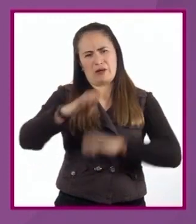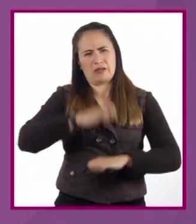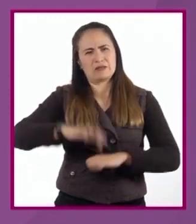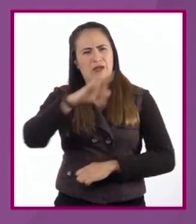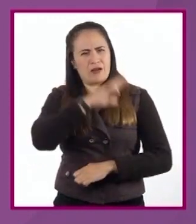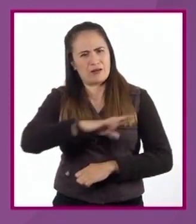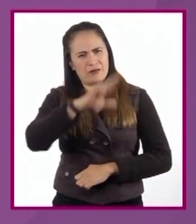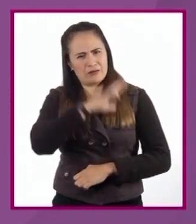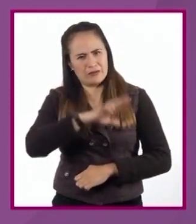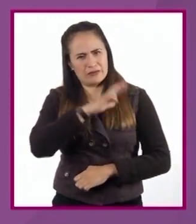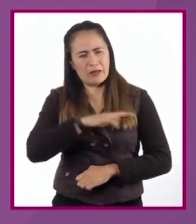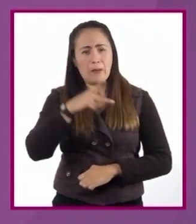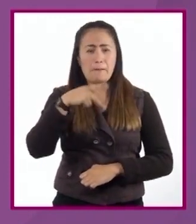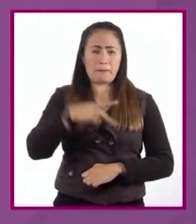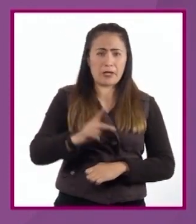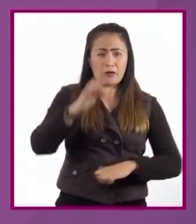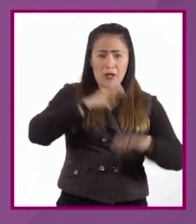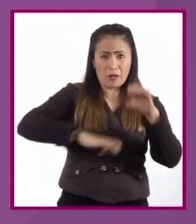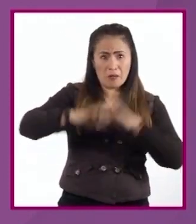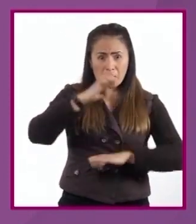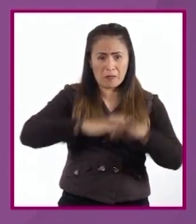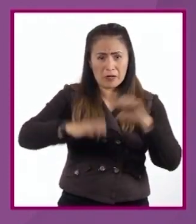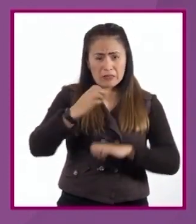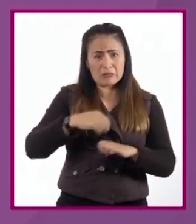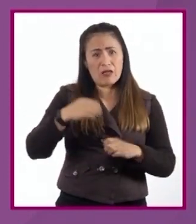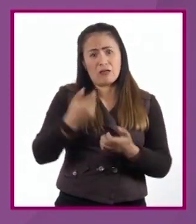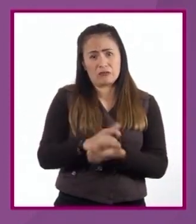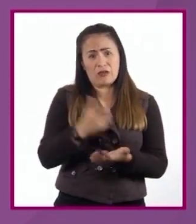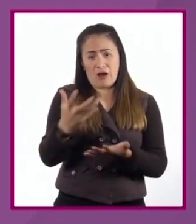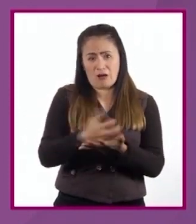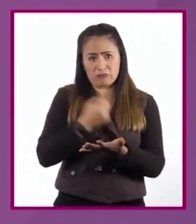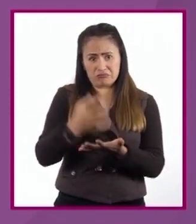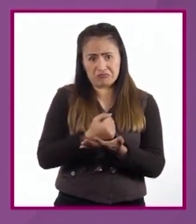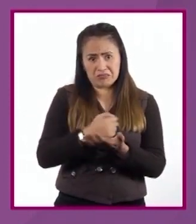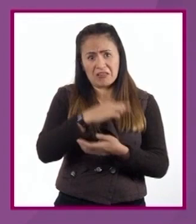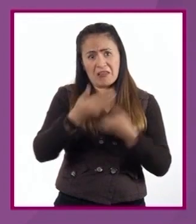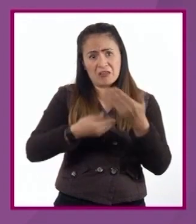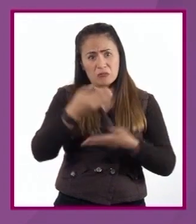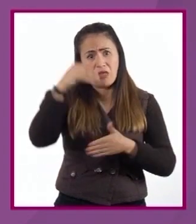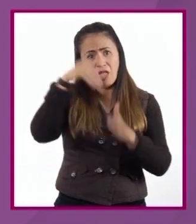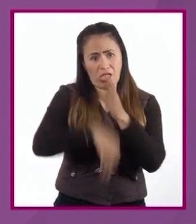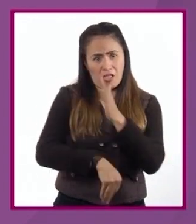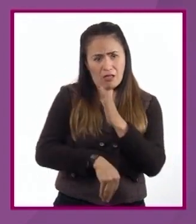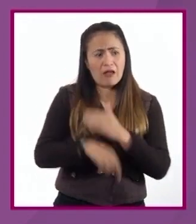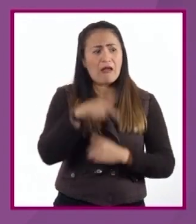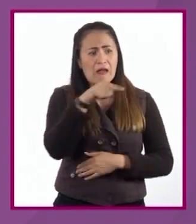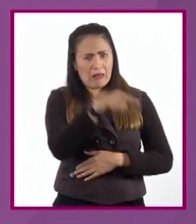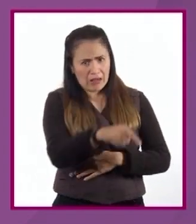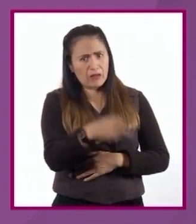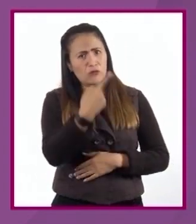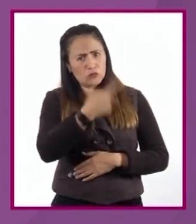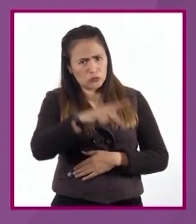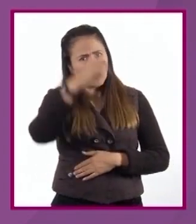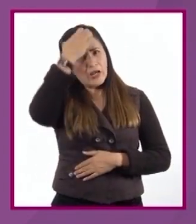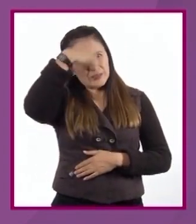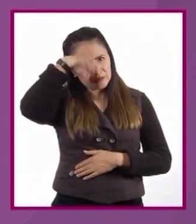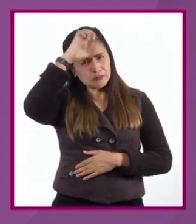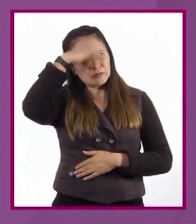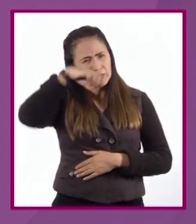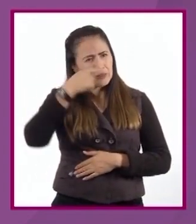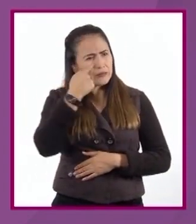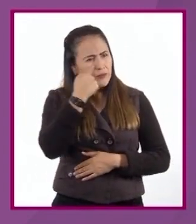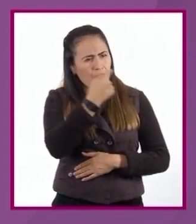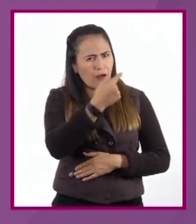ahí las empresas que no rinden, pues quiebran. Entonces, él hace uso de su experiencia para